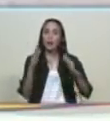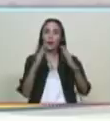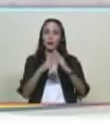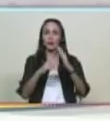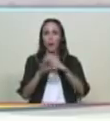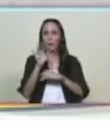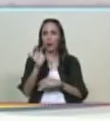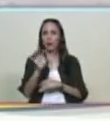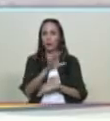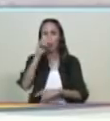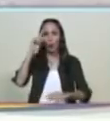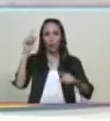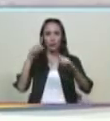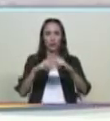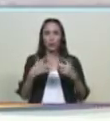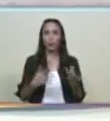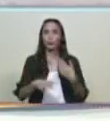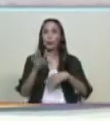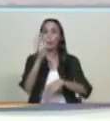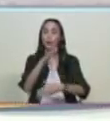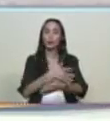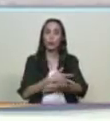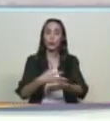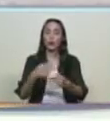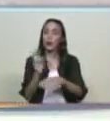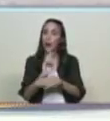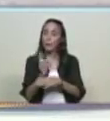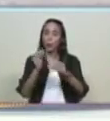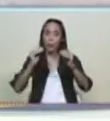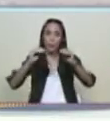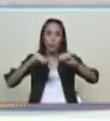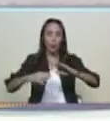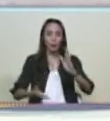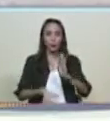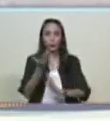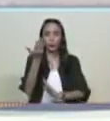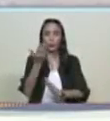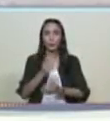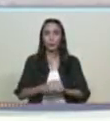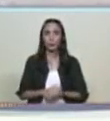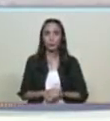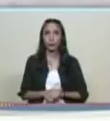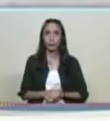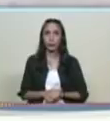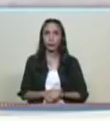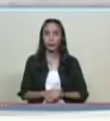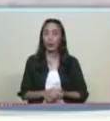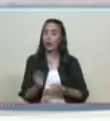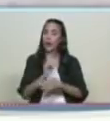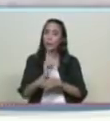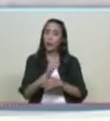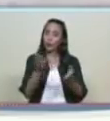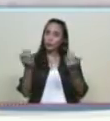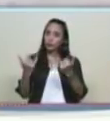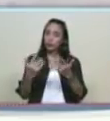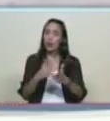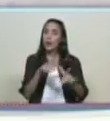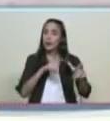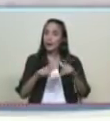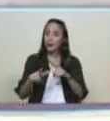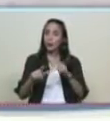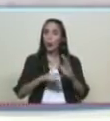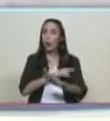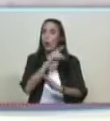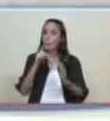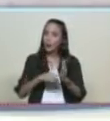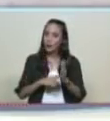la meta 4 millones hay que acelerar hay que acelerar los equipos encargados ya hemos llegado